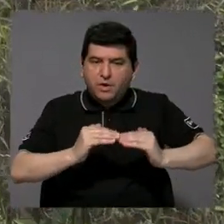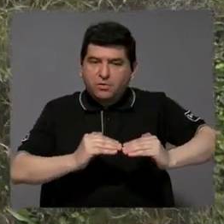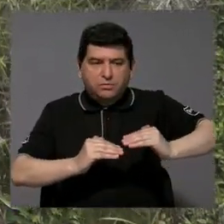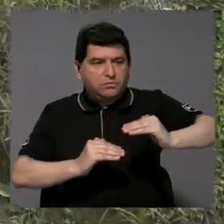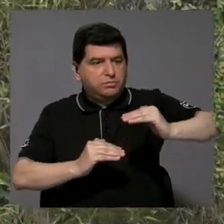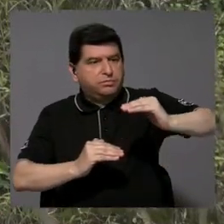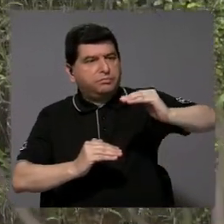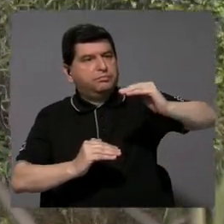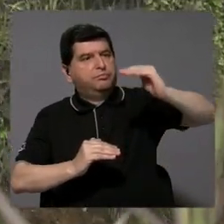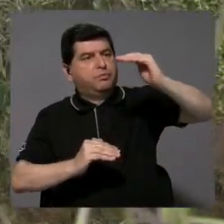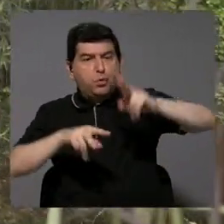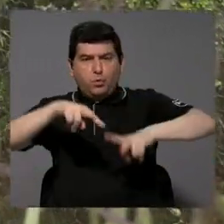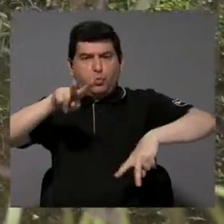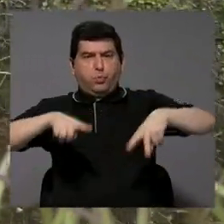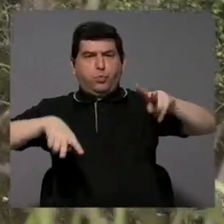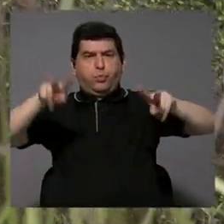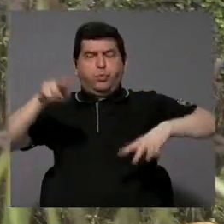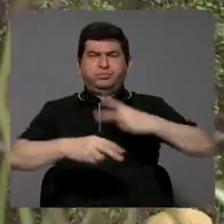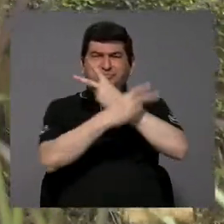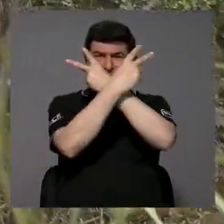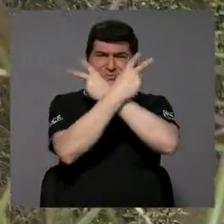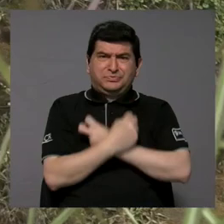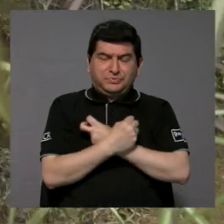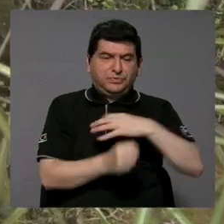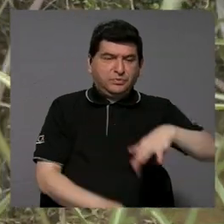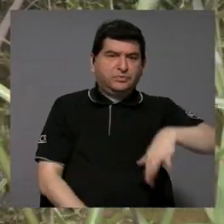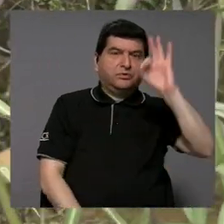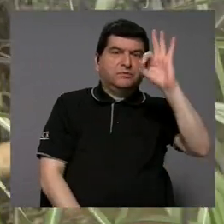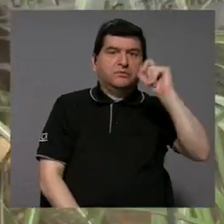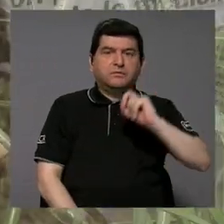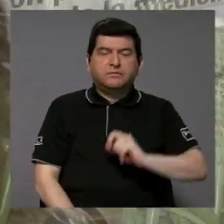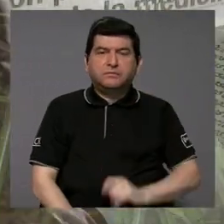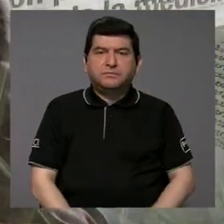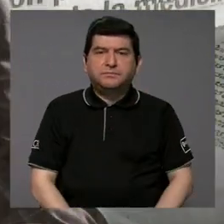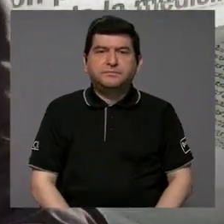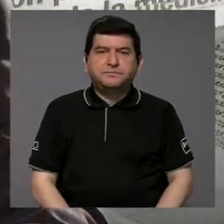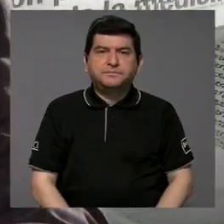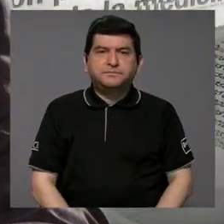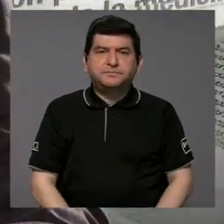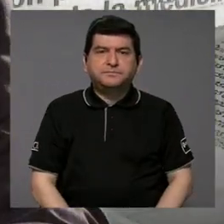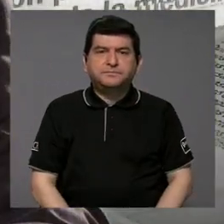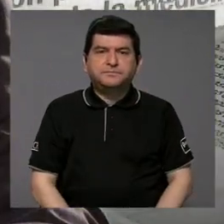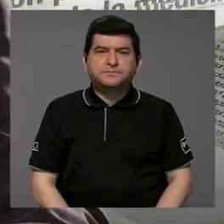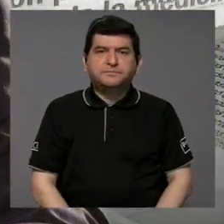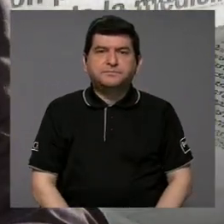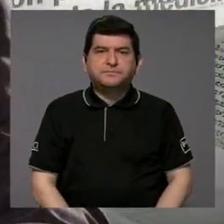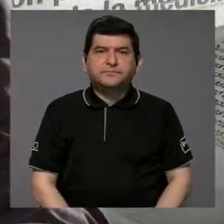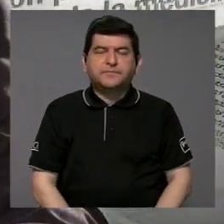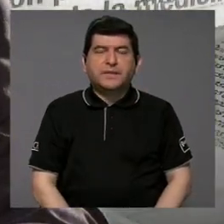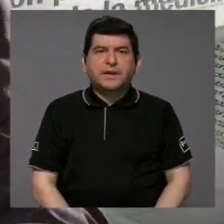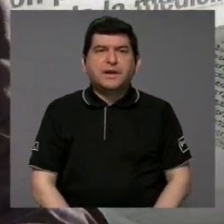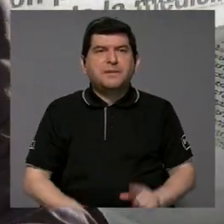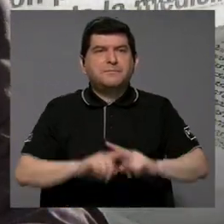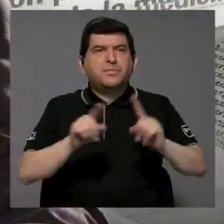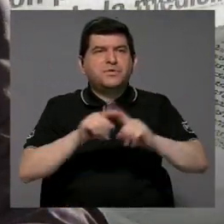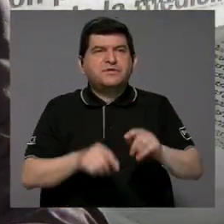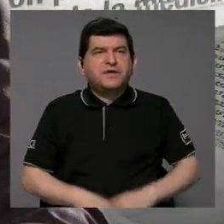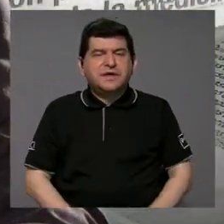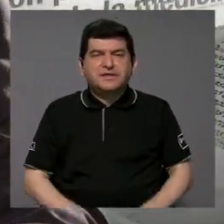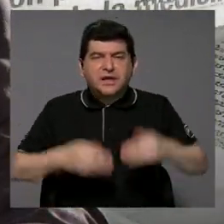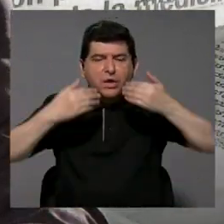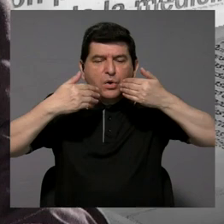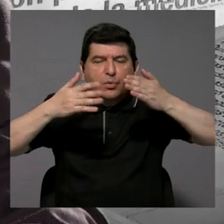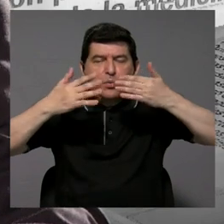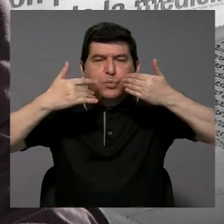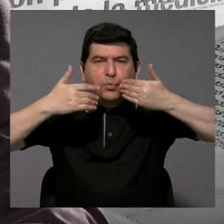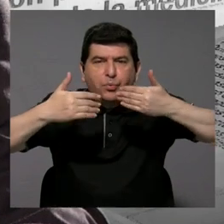grande y variedad de plaguicidas que se han encontrado. que por deriva, por corrientes, ¿verdad?,